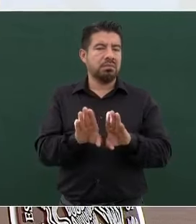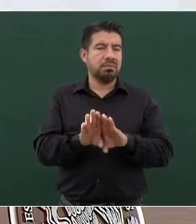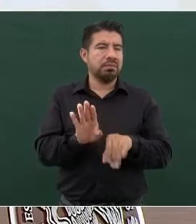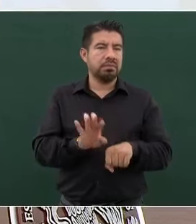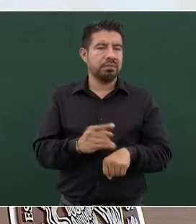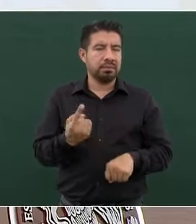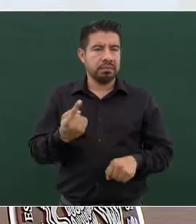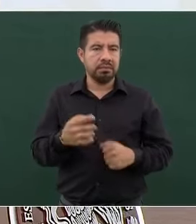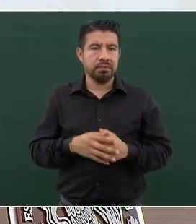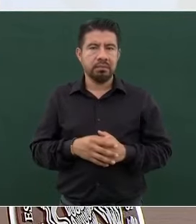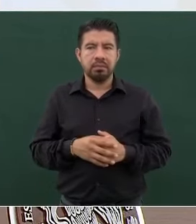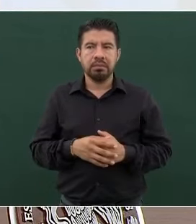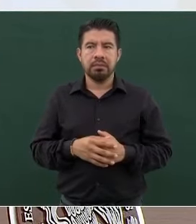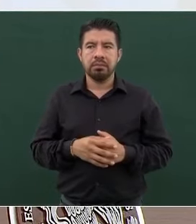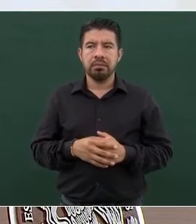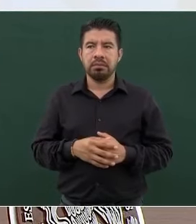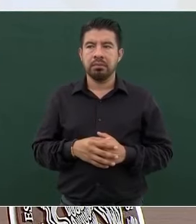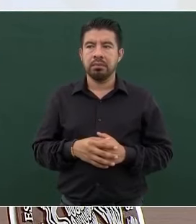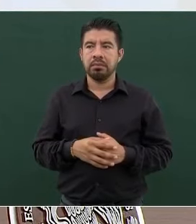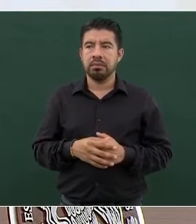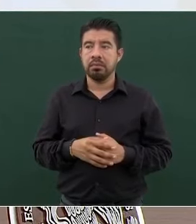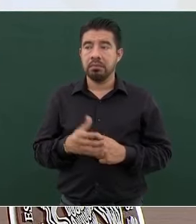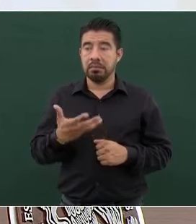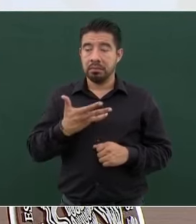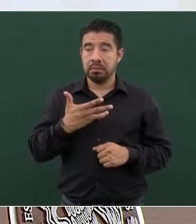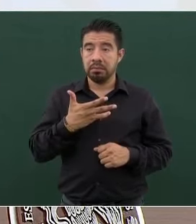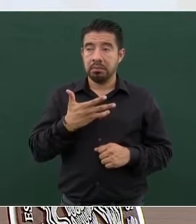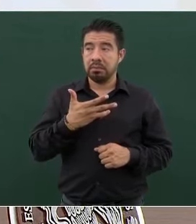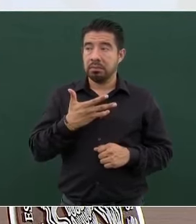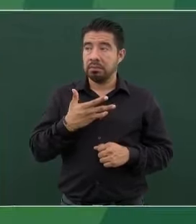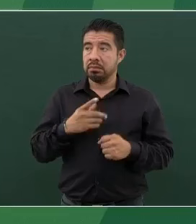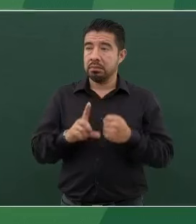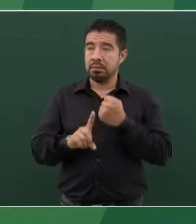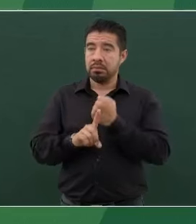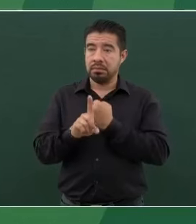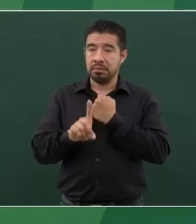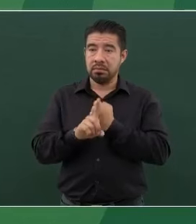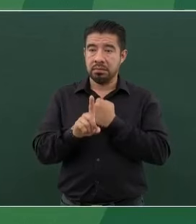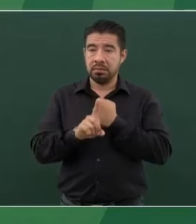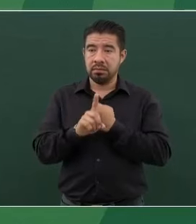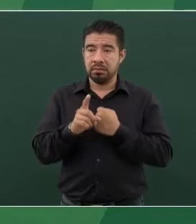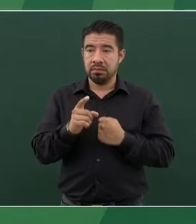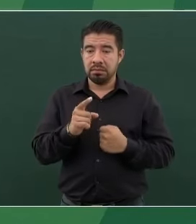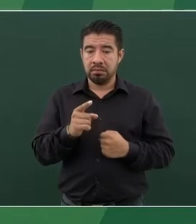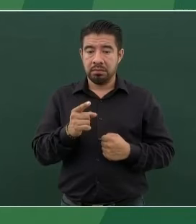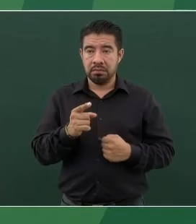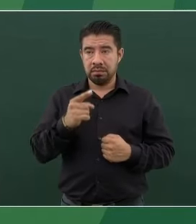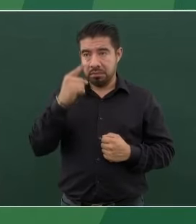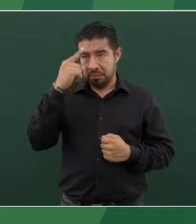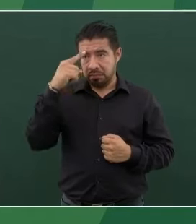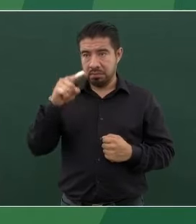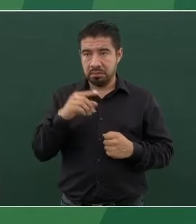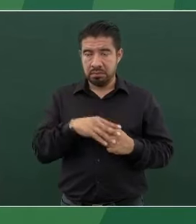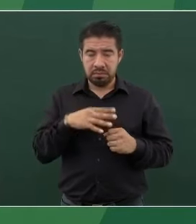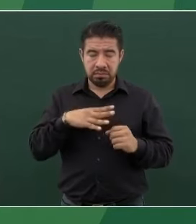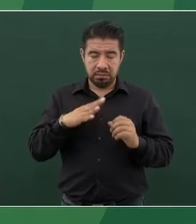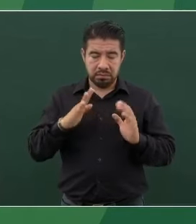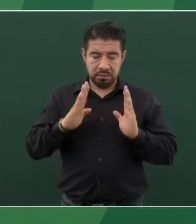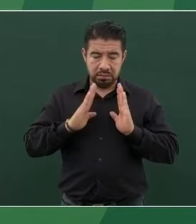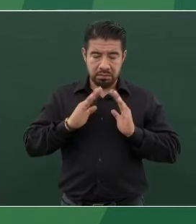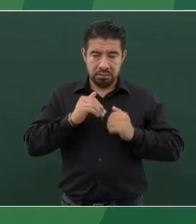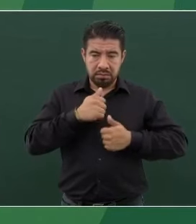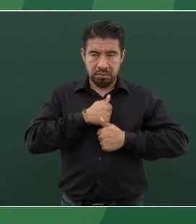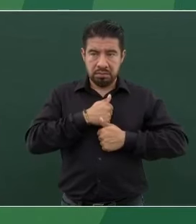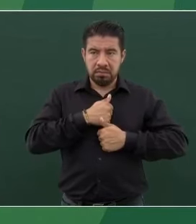es que tenemos más elementos de las Fuerzas Armadas,